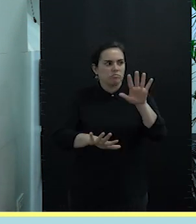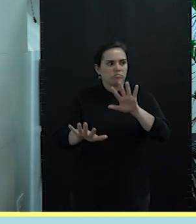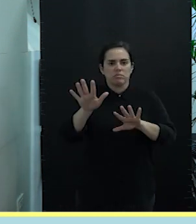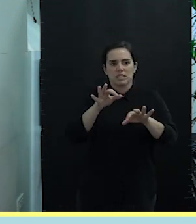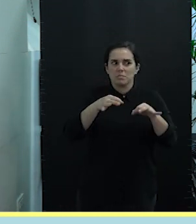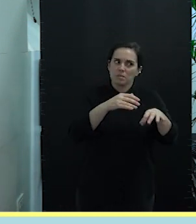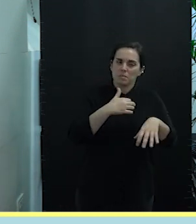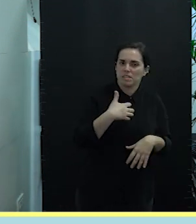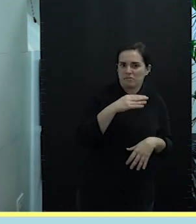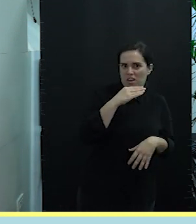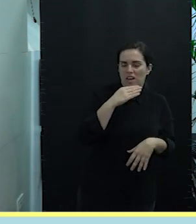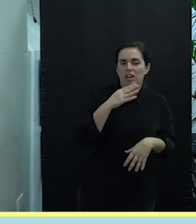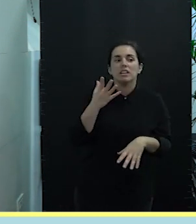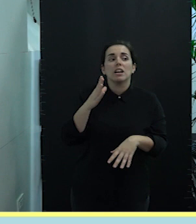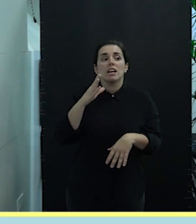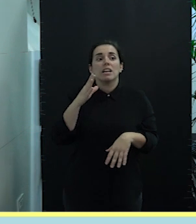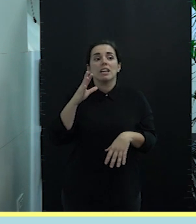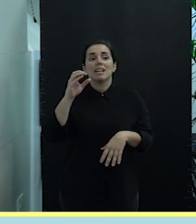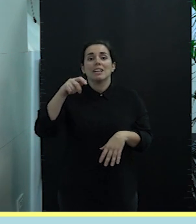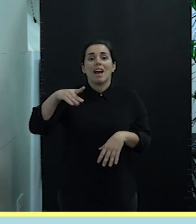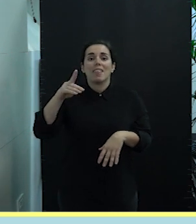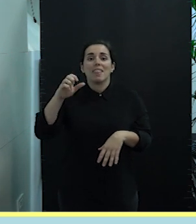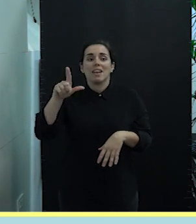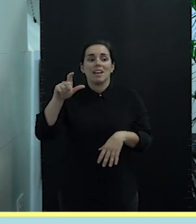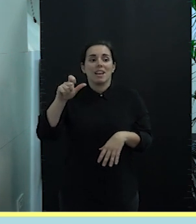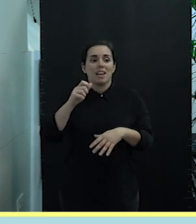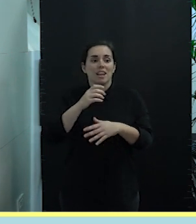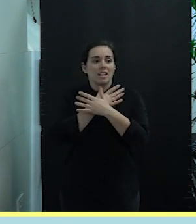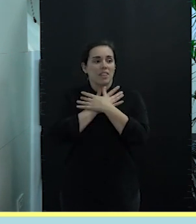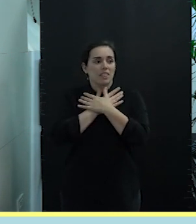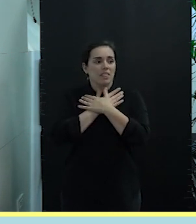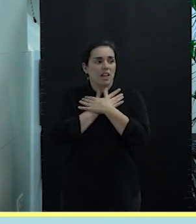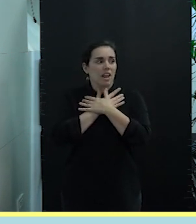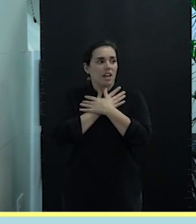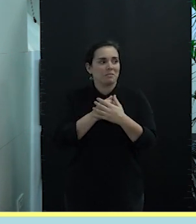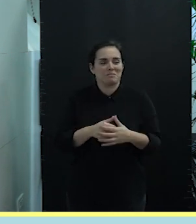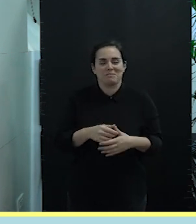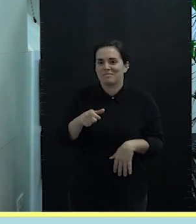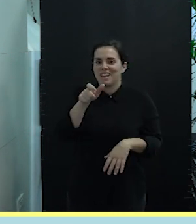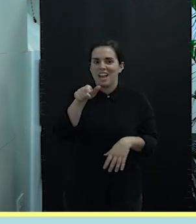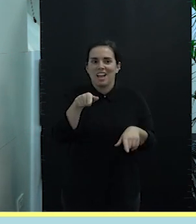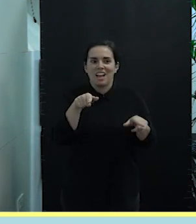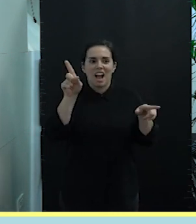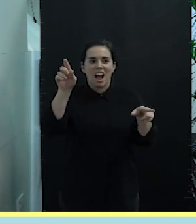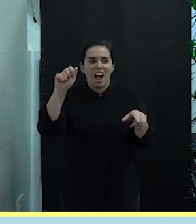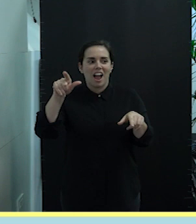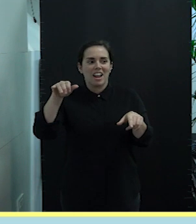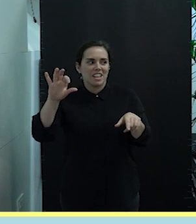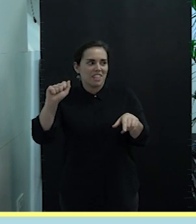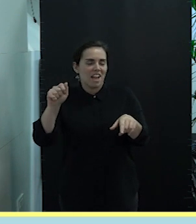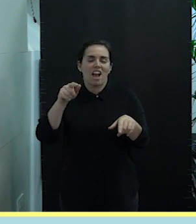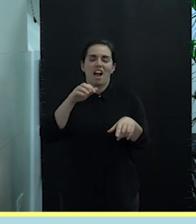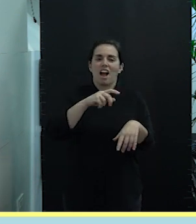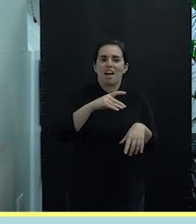Y Candelaria, que tenemos por ahí a Alicia y Andrea. La